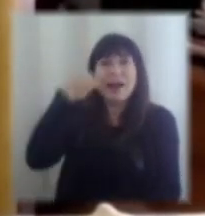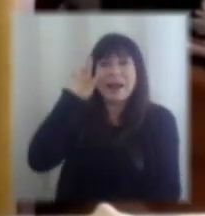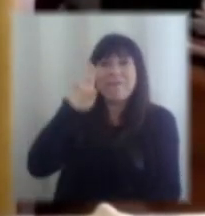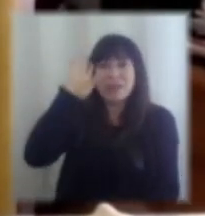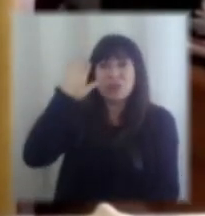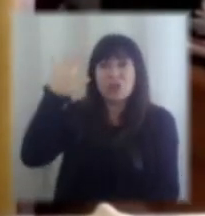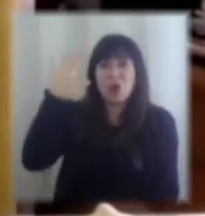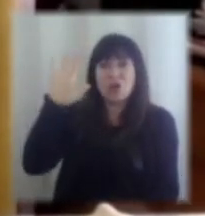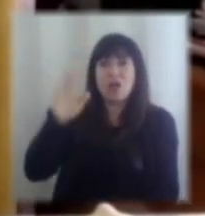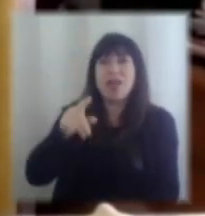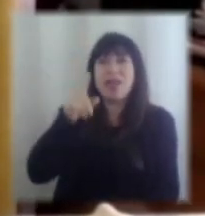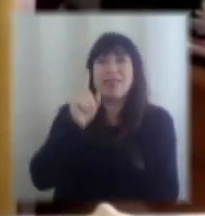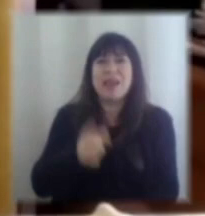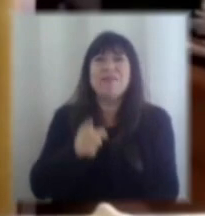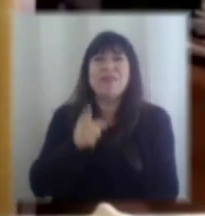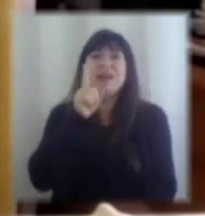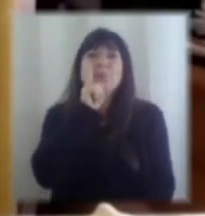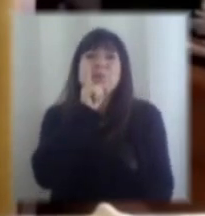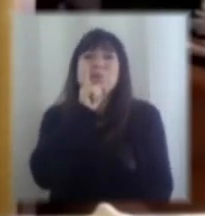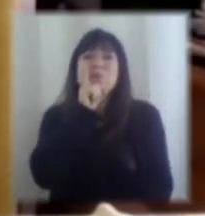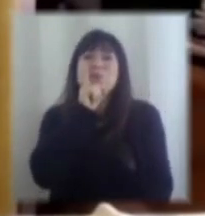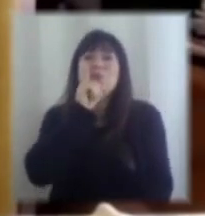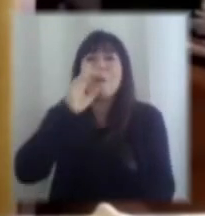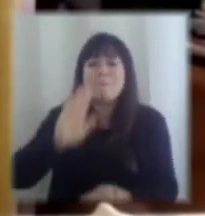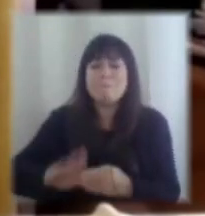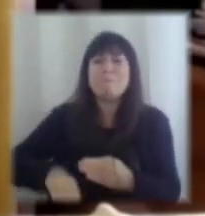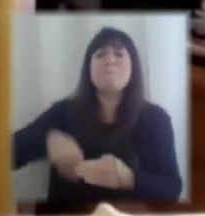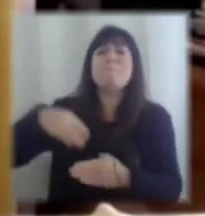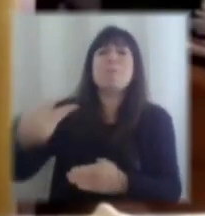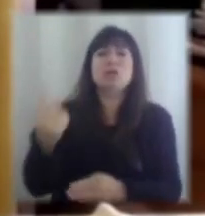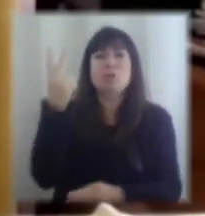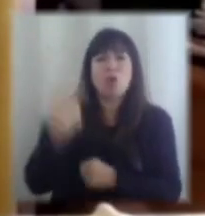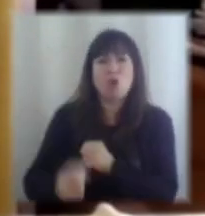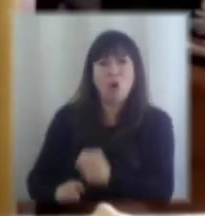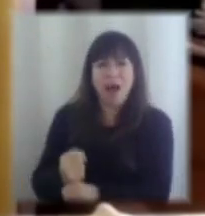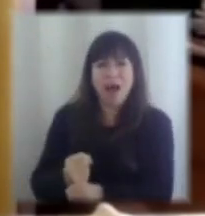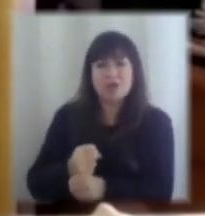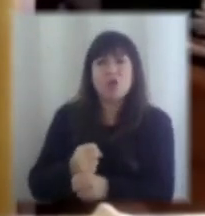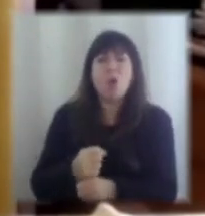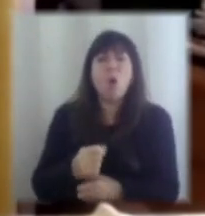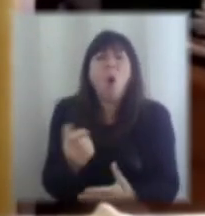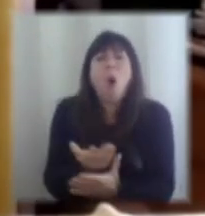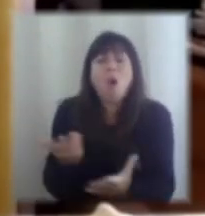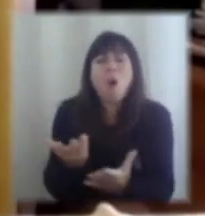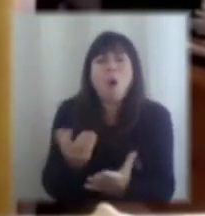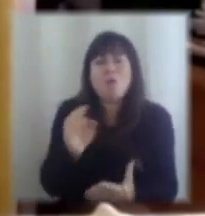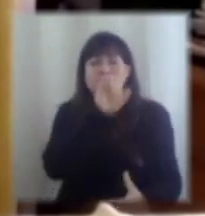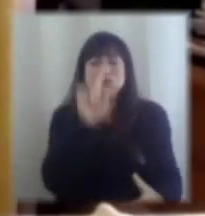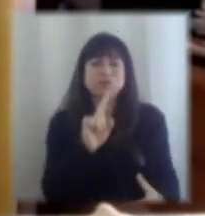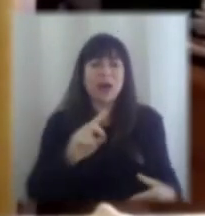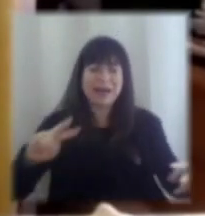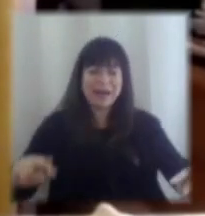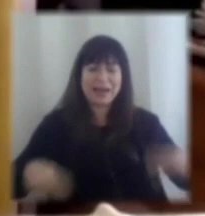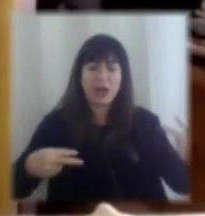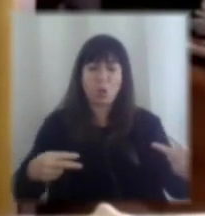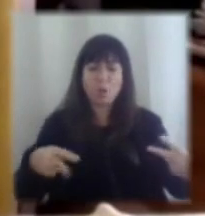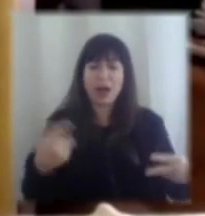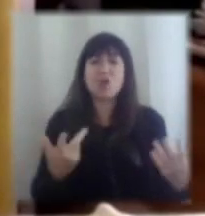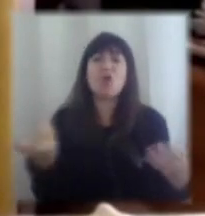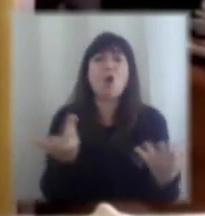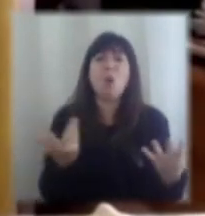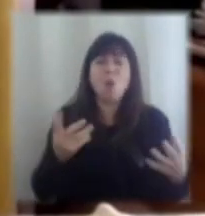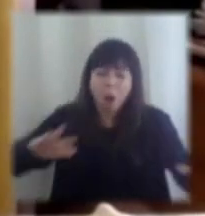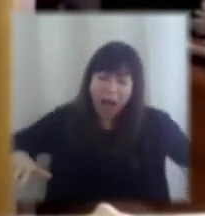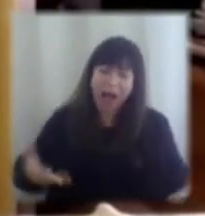portar o debe versar sobre los próximos dos años, cómo recuperamos, cómo reactivamos la economía, cómo